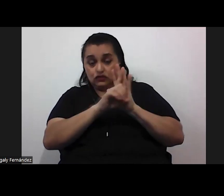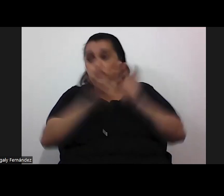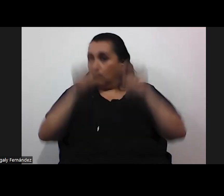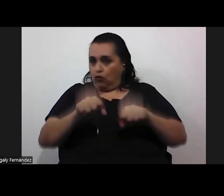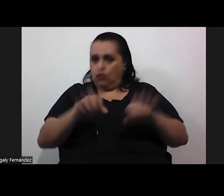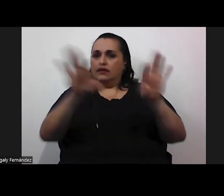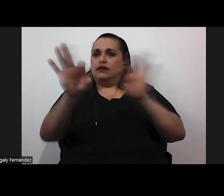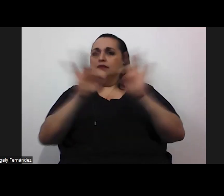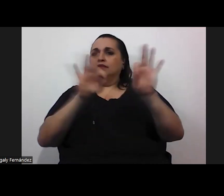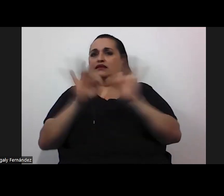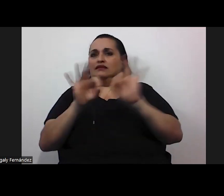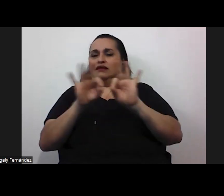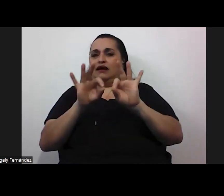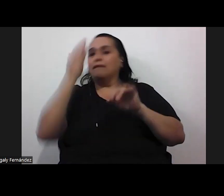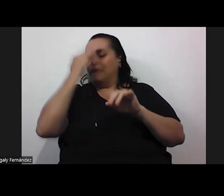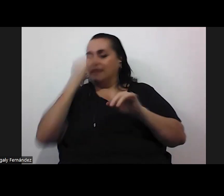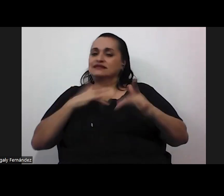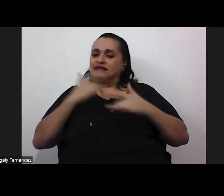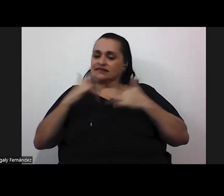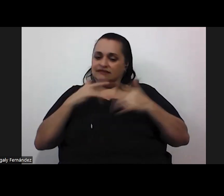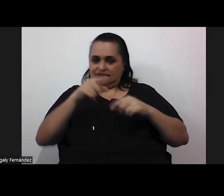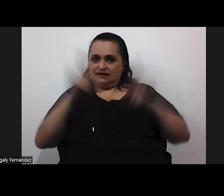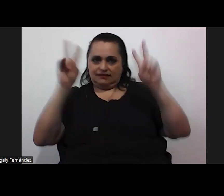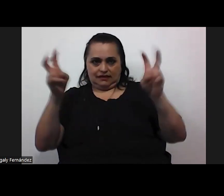para que también se sensibilicen en este tema